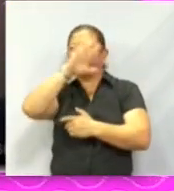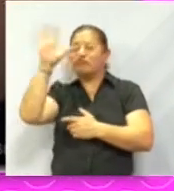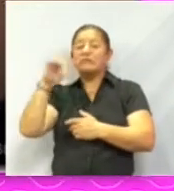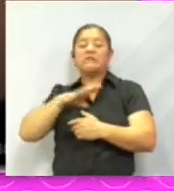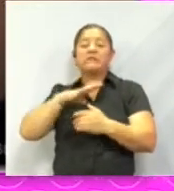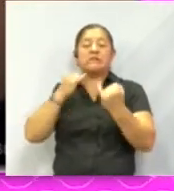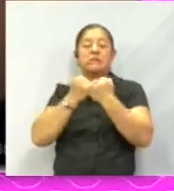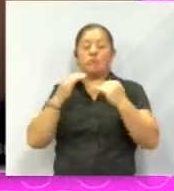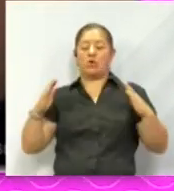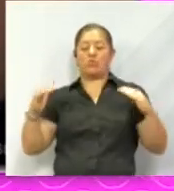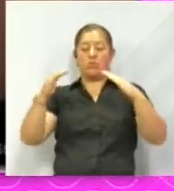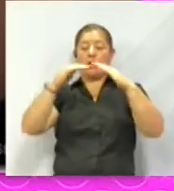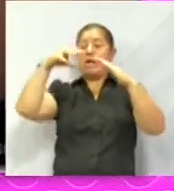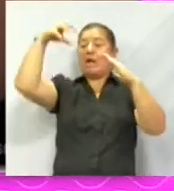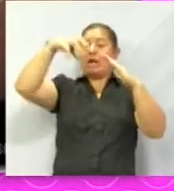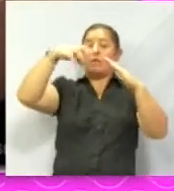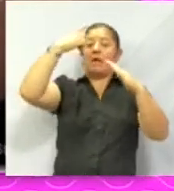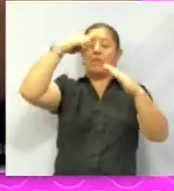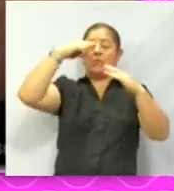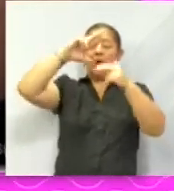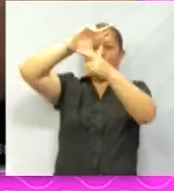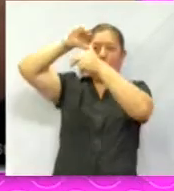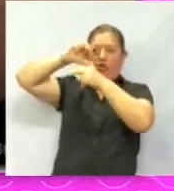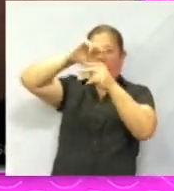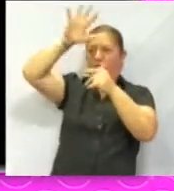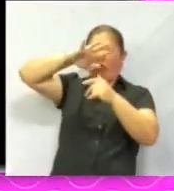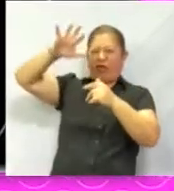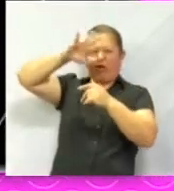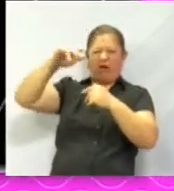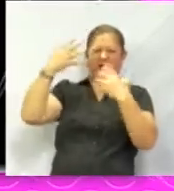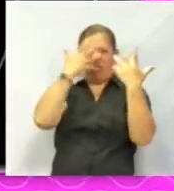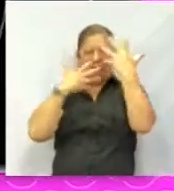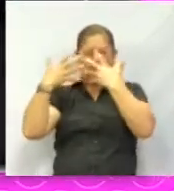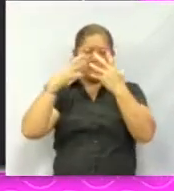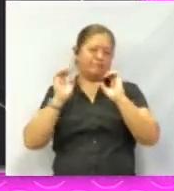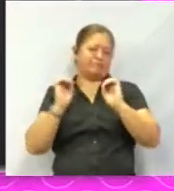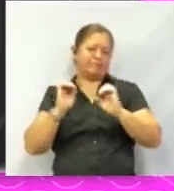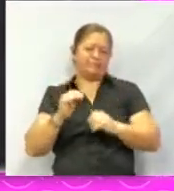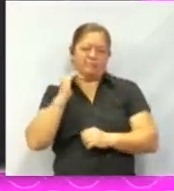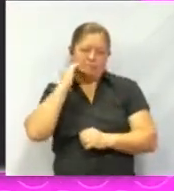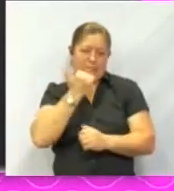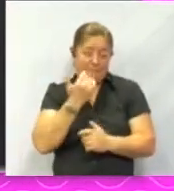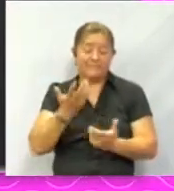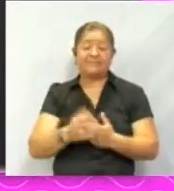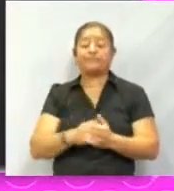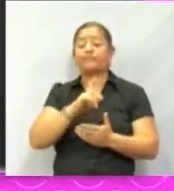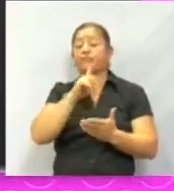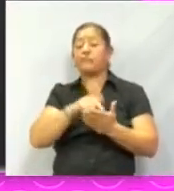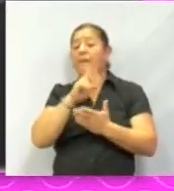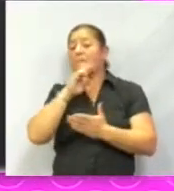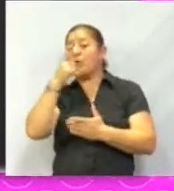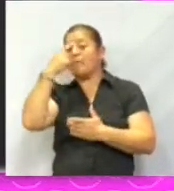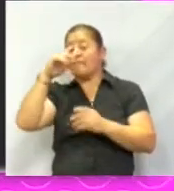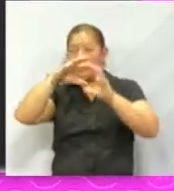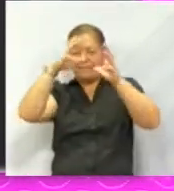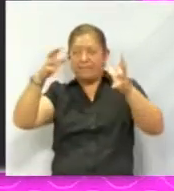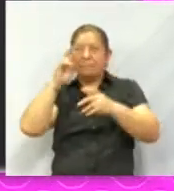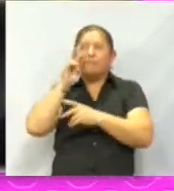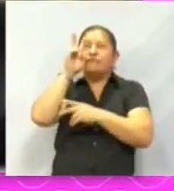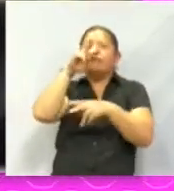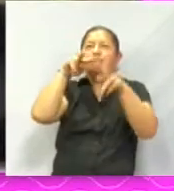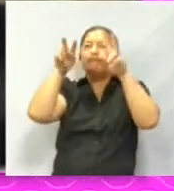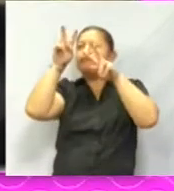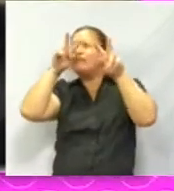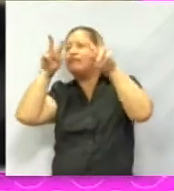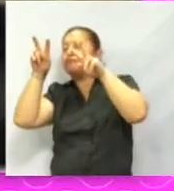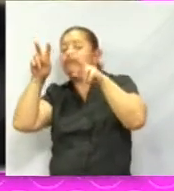altos para evitar la turbulencia atmosférica de la Tierra. ¿Cuáles son los mejores sitios en el mundo para hacer observación astronómica?